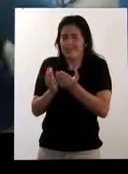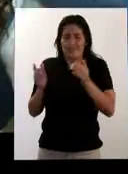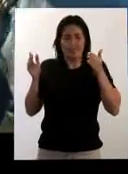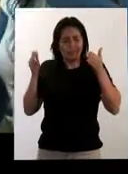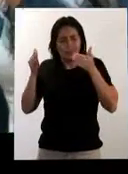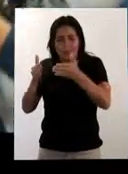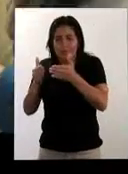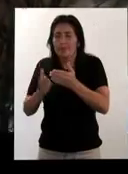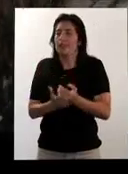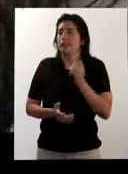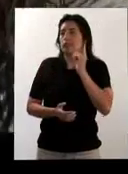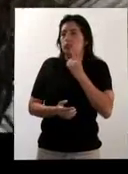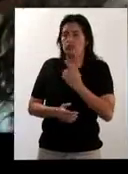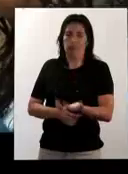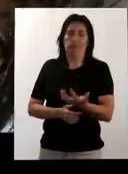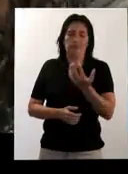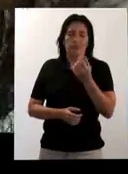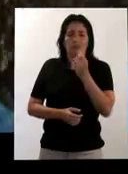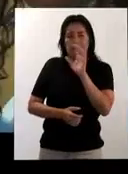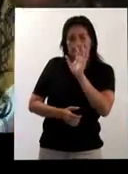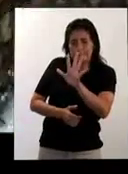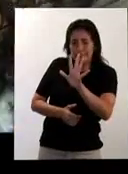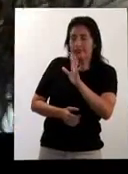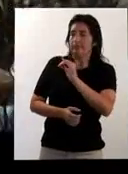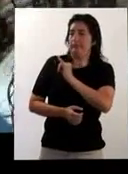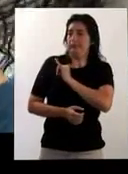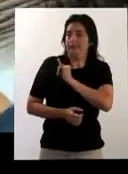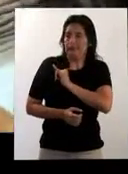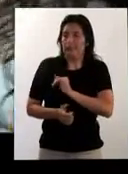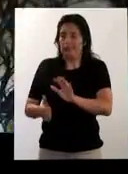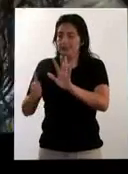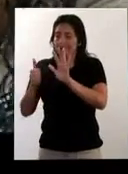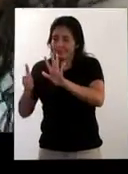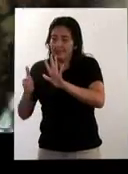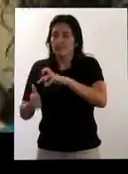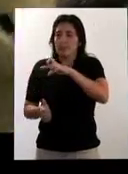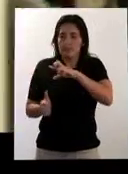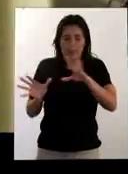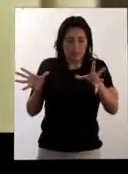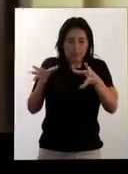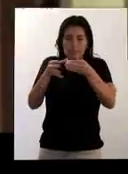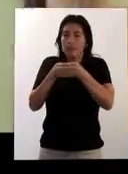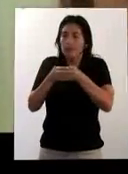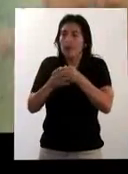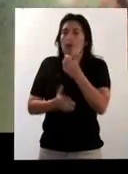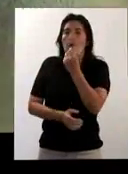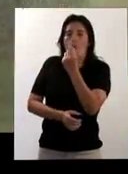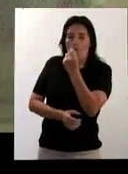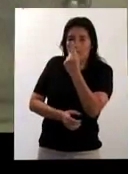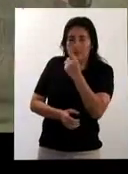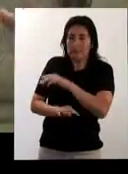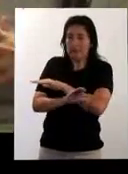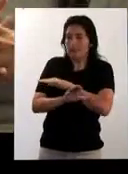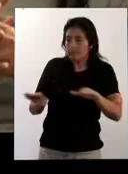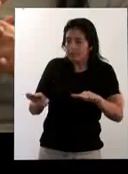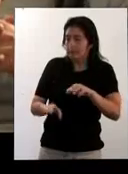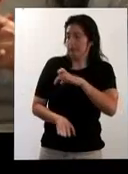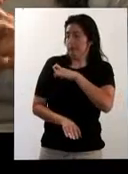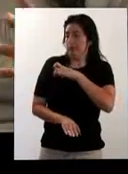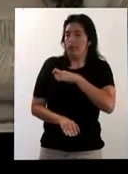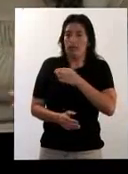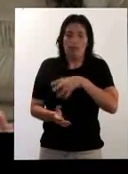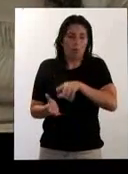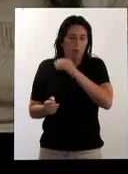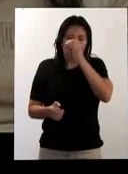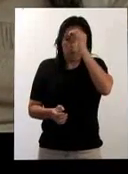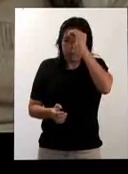sordos 11 años. 5 años inicial, aumentan los 6 años que pasan en primaria. Esos 11 años terminan sexto grado y no